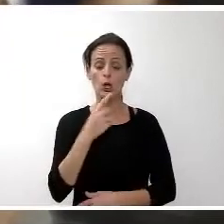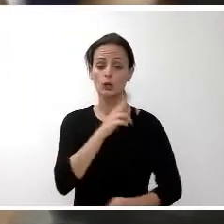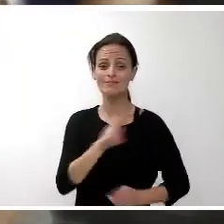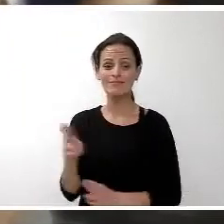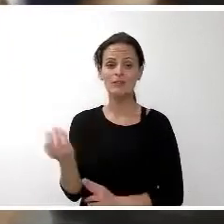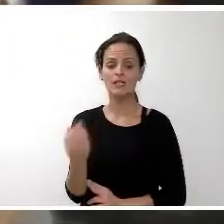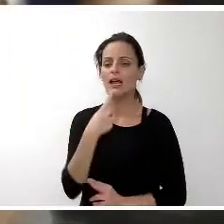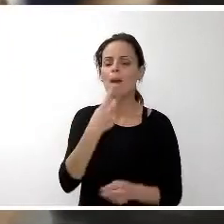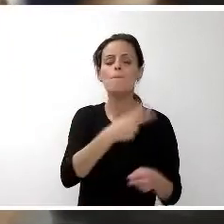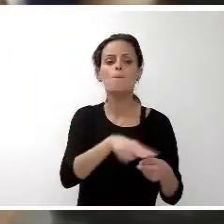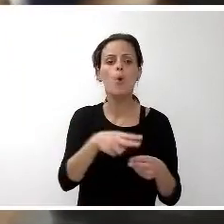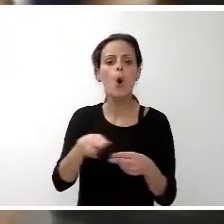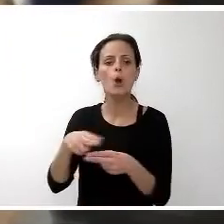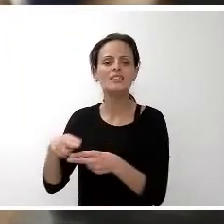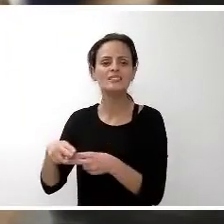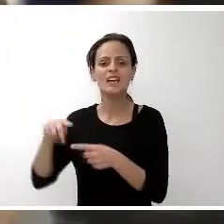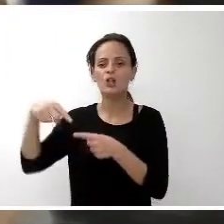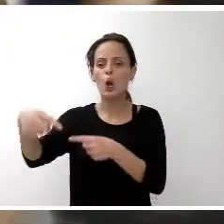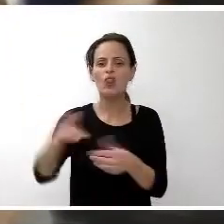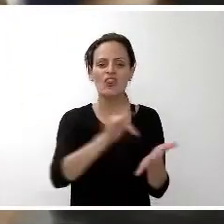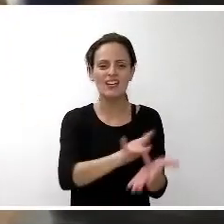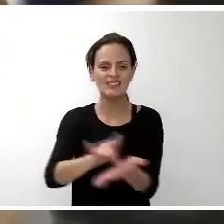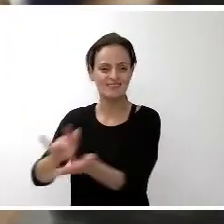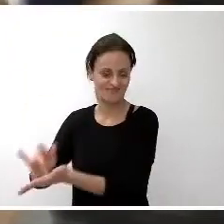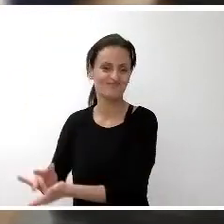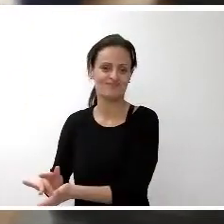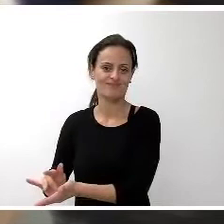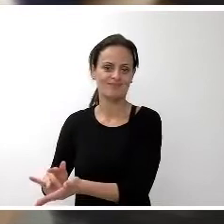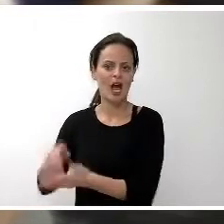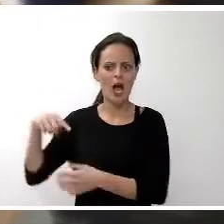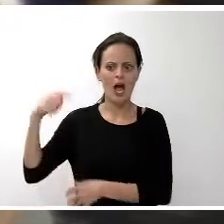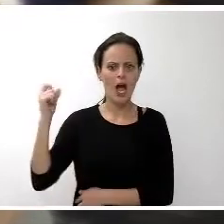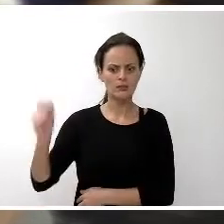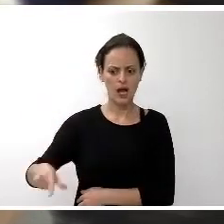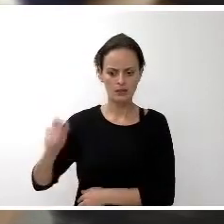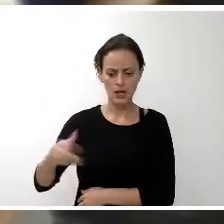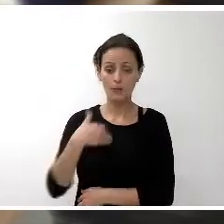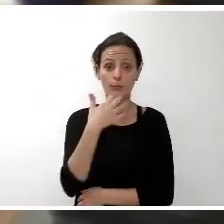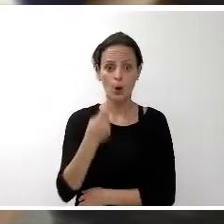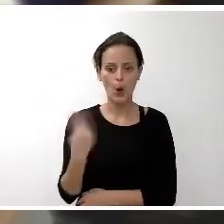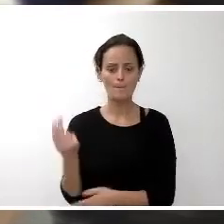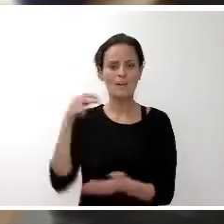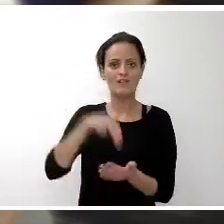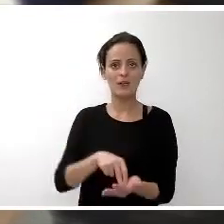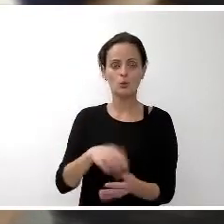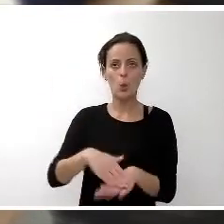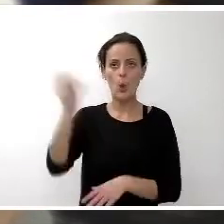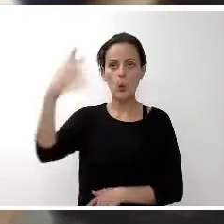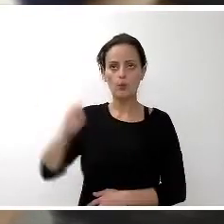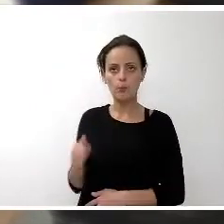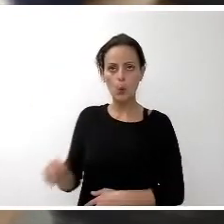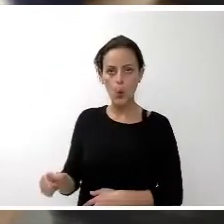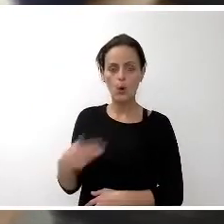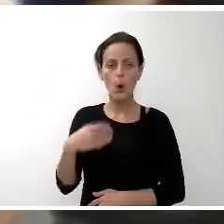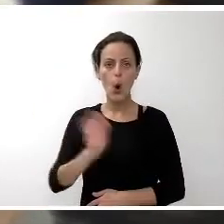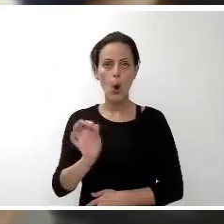está presente en todo nuestro día, en el día a día, en cada vez que te levantas y desde que enciendes la luz, desde